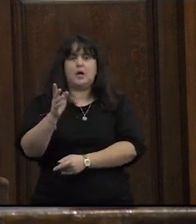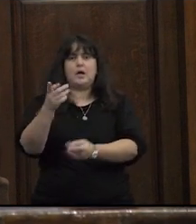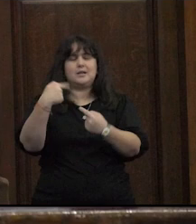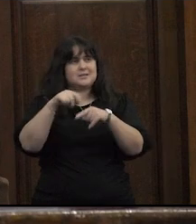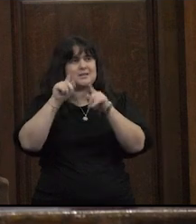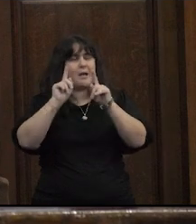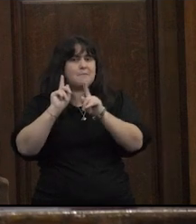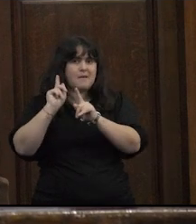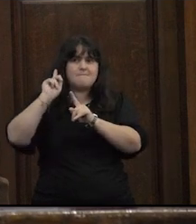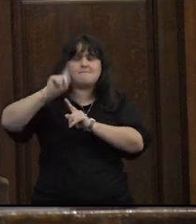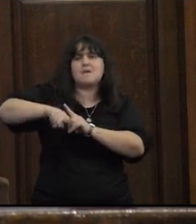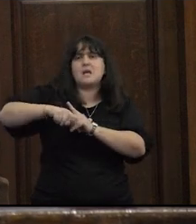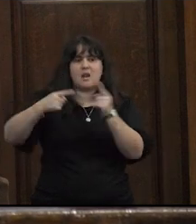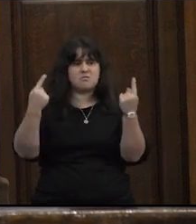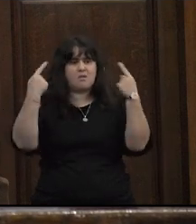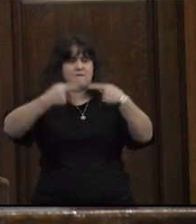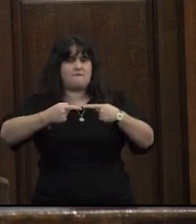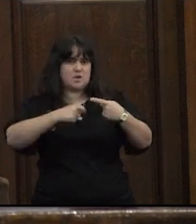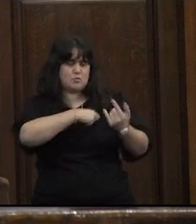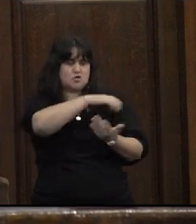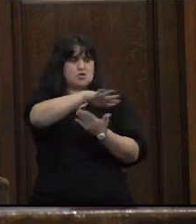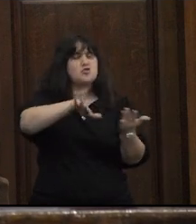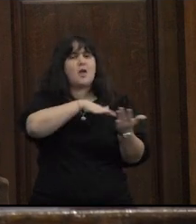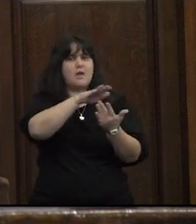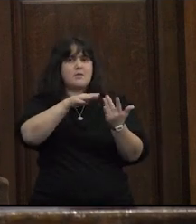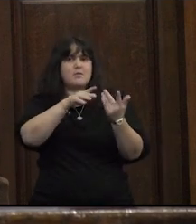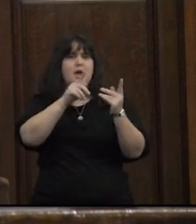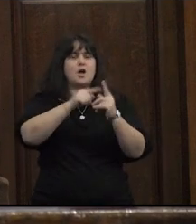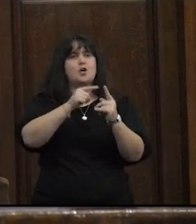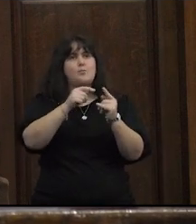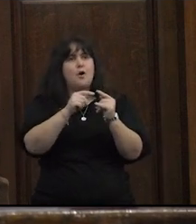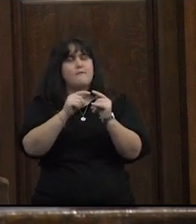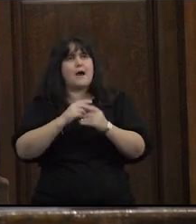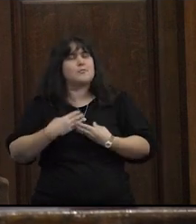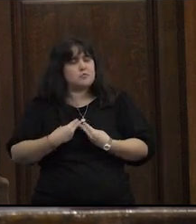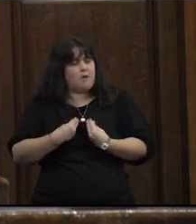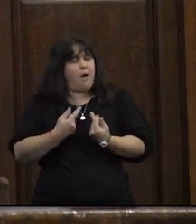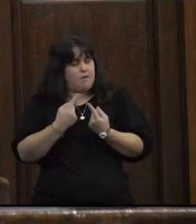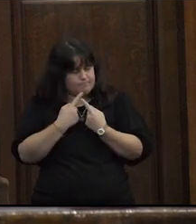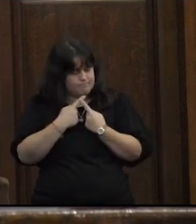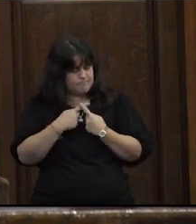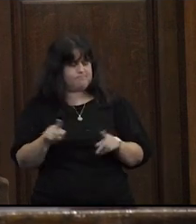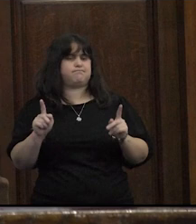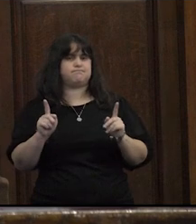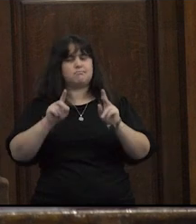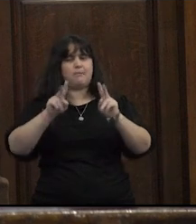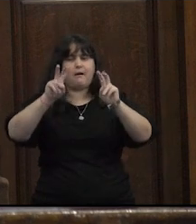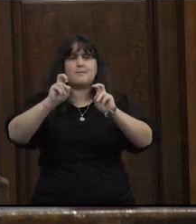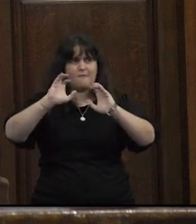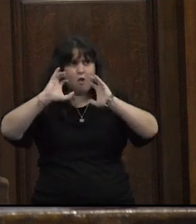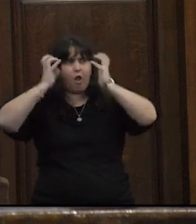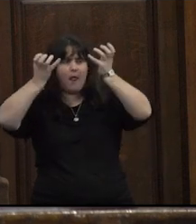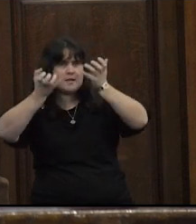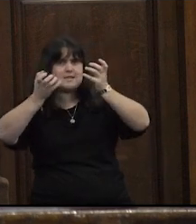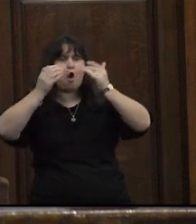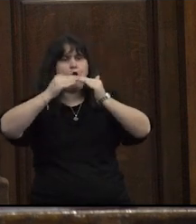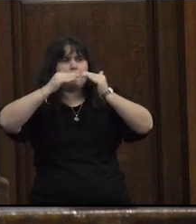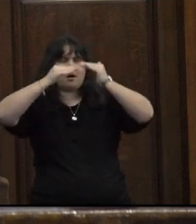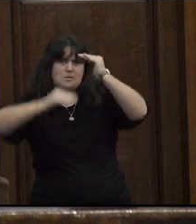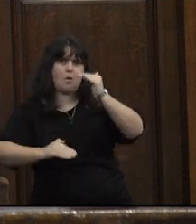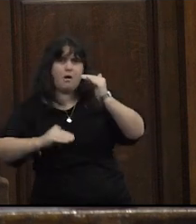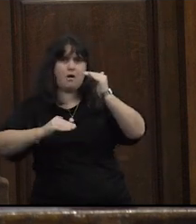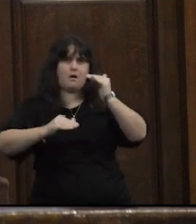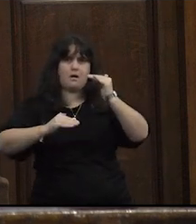instala debates sociales que van corriendo los umbrales de sensibilidad respecto a la violencia las